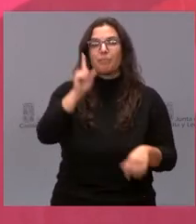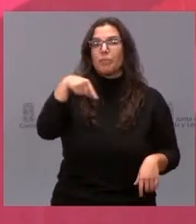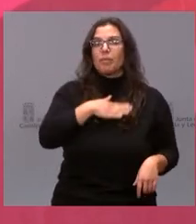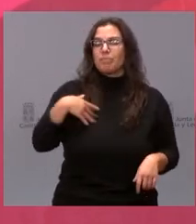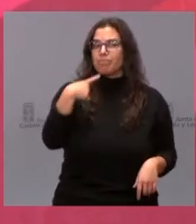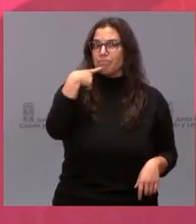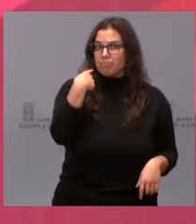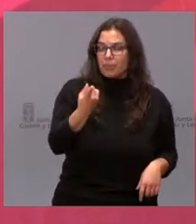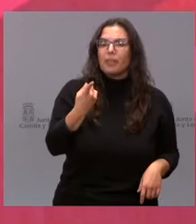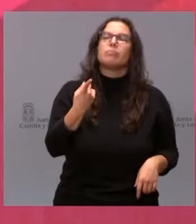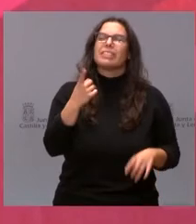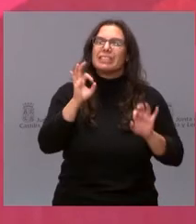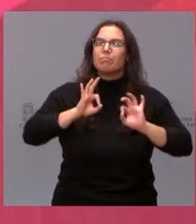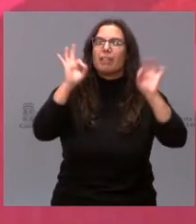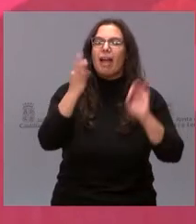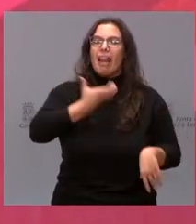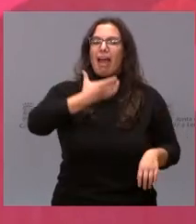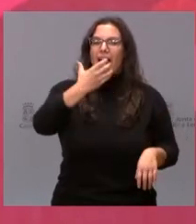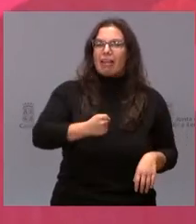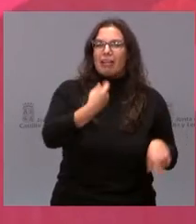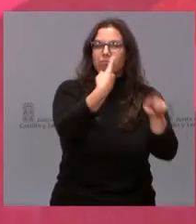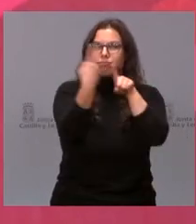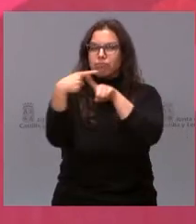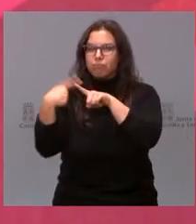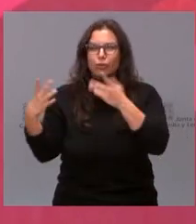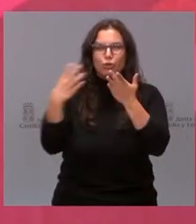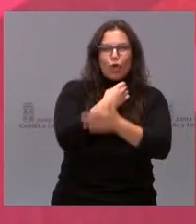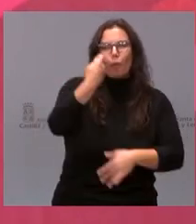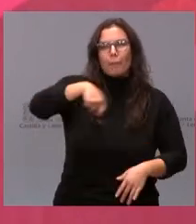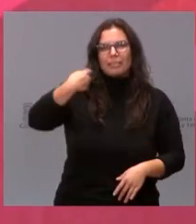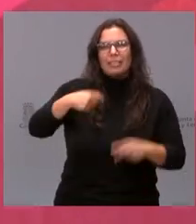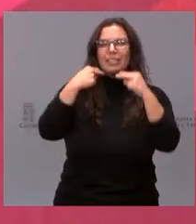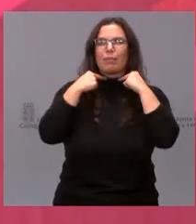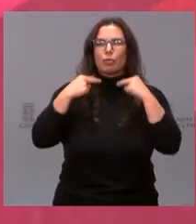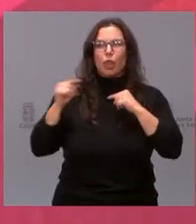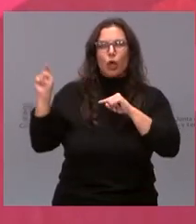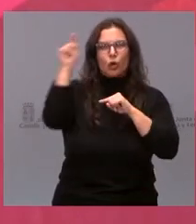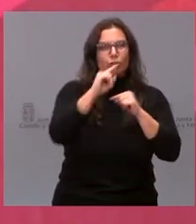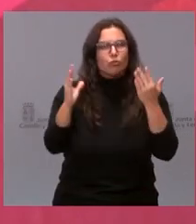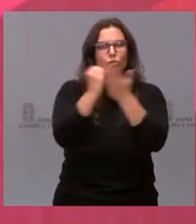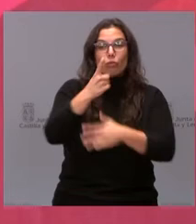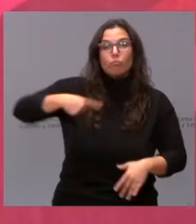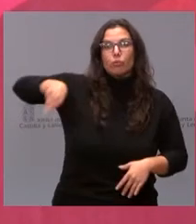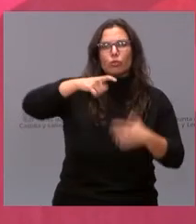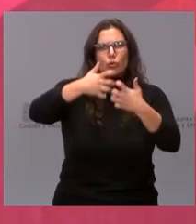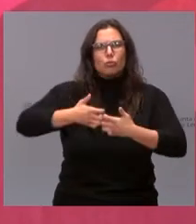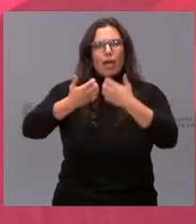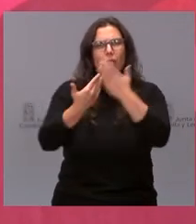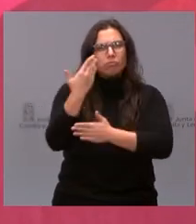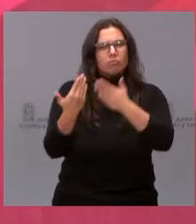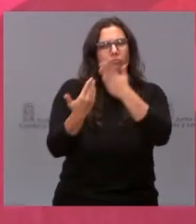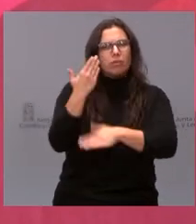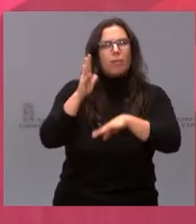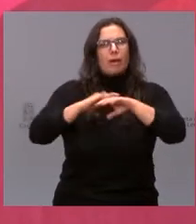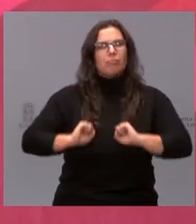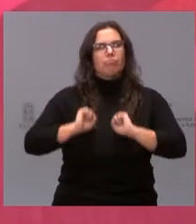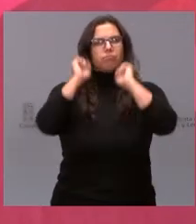para todos los alcaldes y presidentes de las diputaciones que lucháis día a día por nuestros municipios. Su